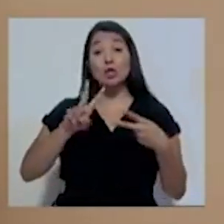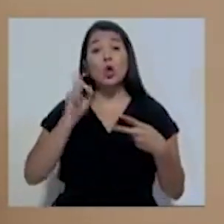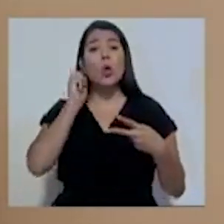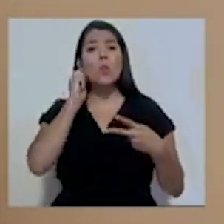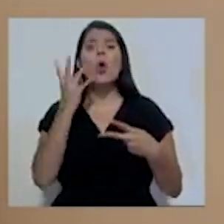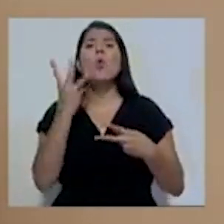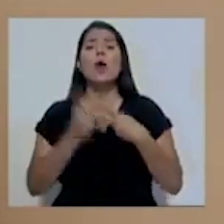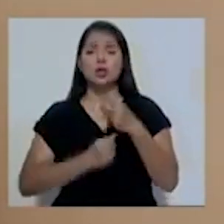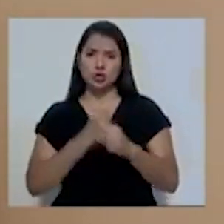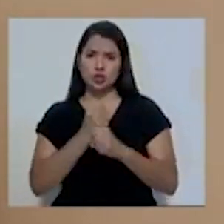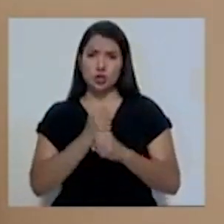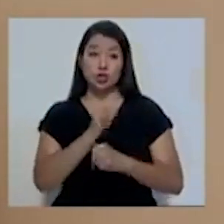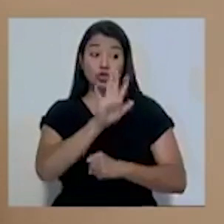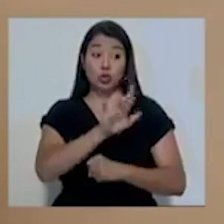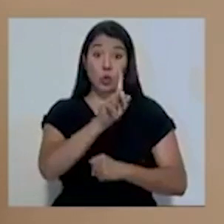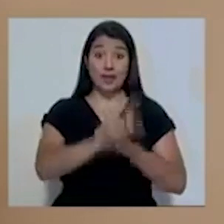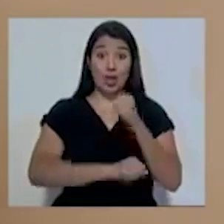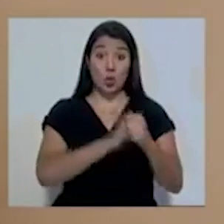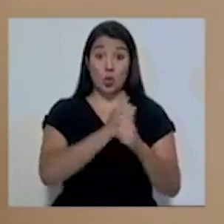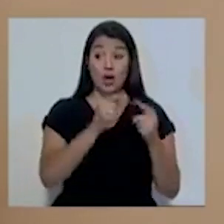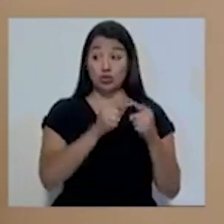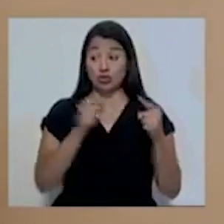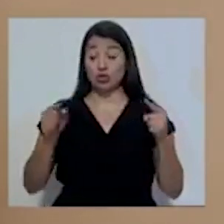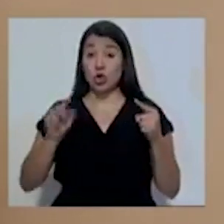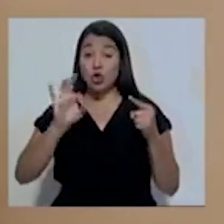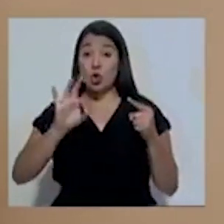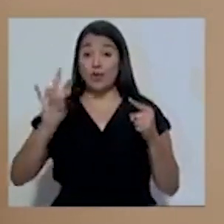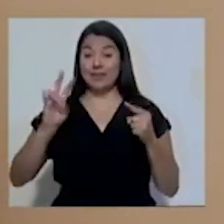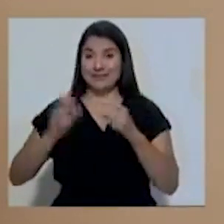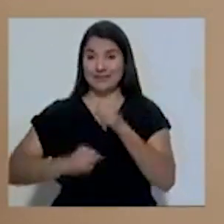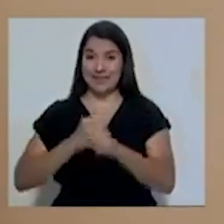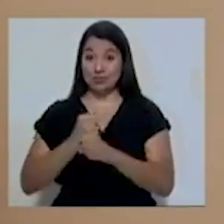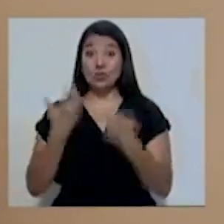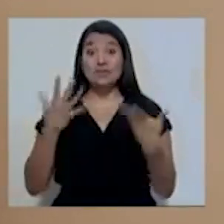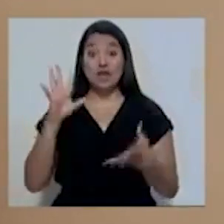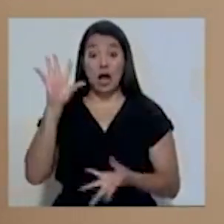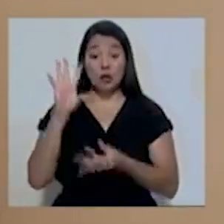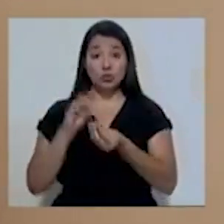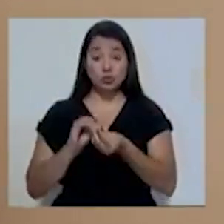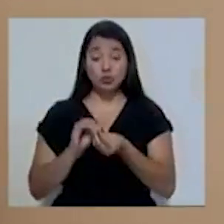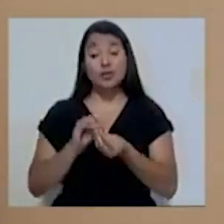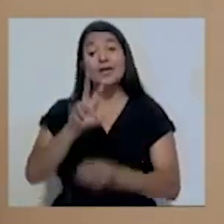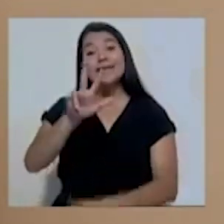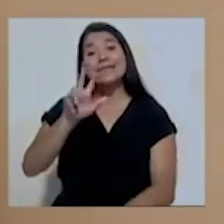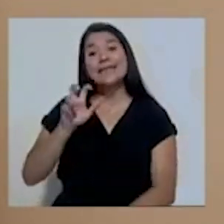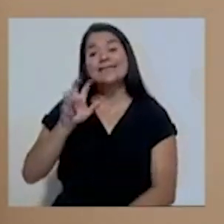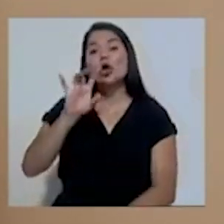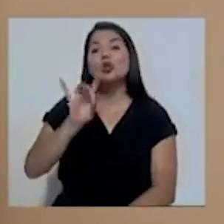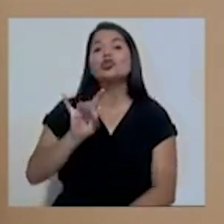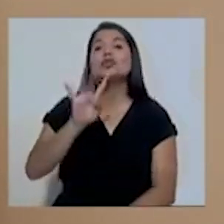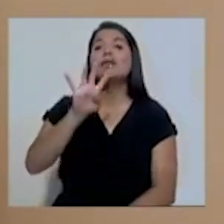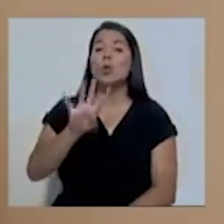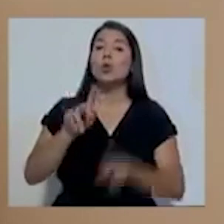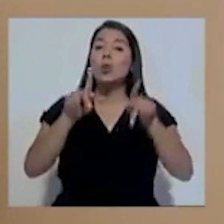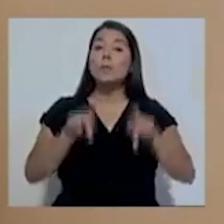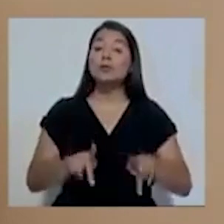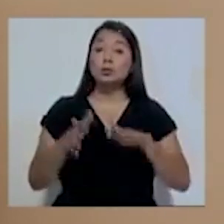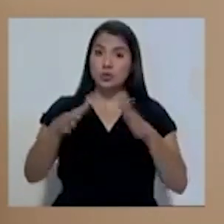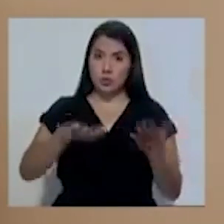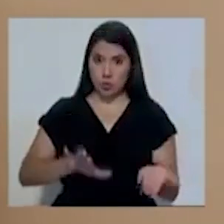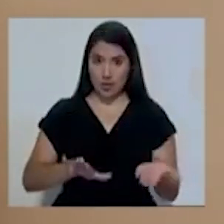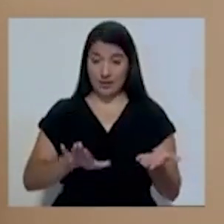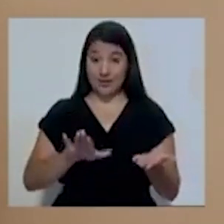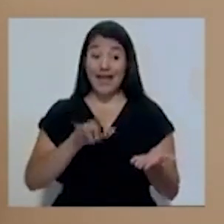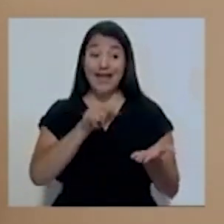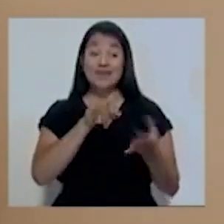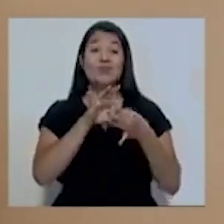con un rango de edad de 51 a 97 años. En total se contabilizan 384 fallecimientos